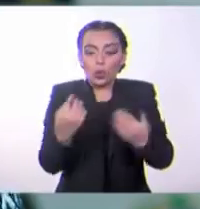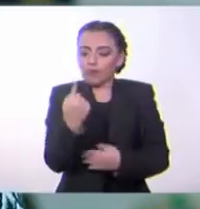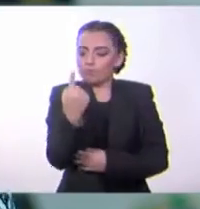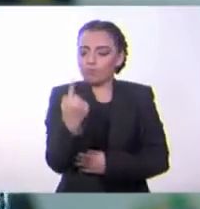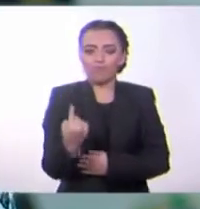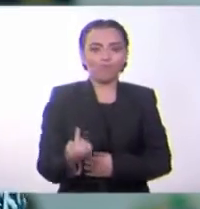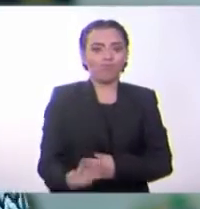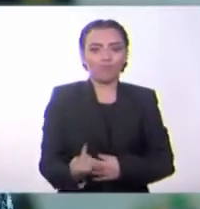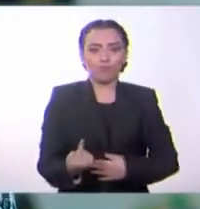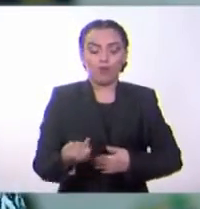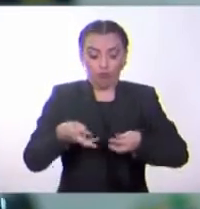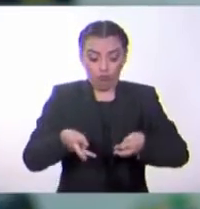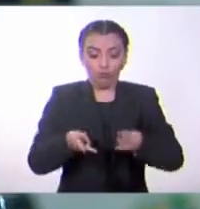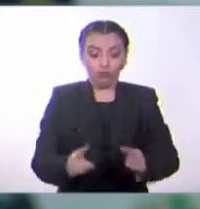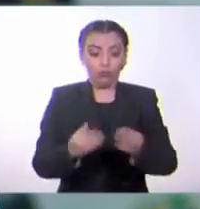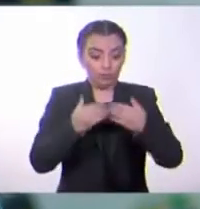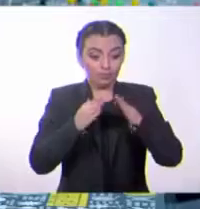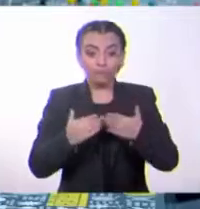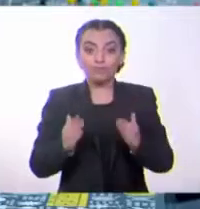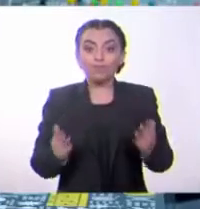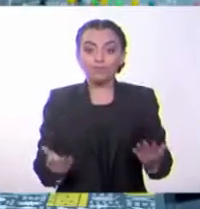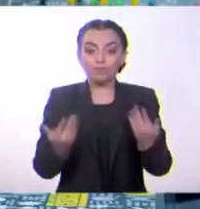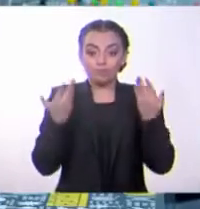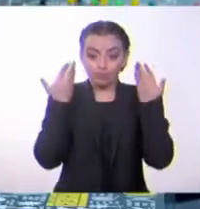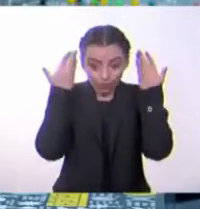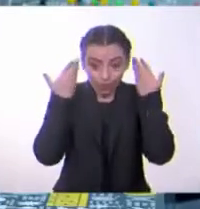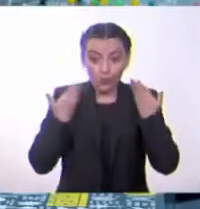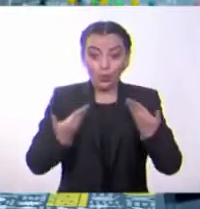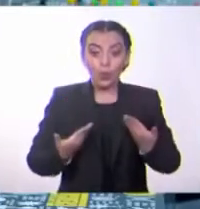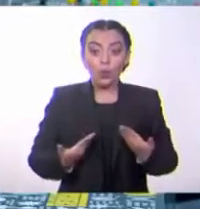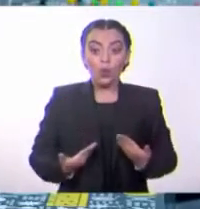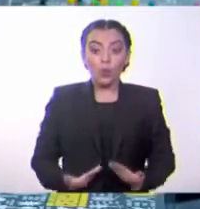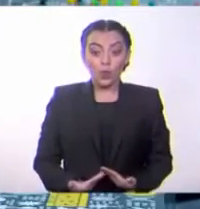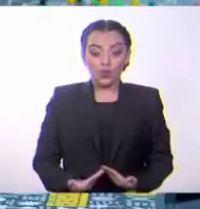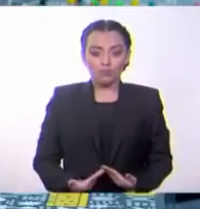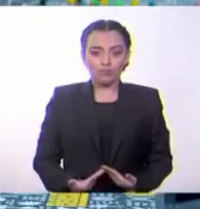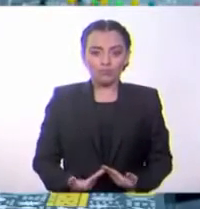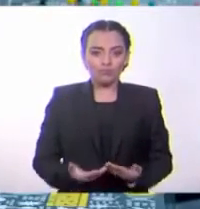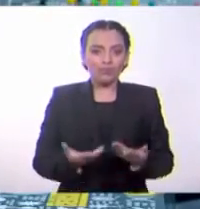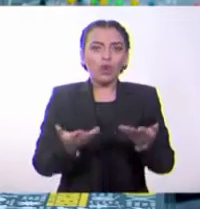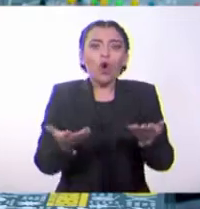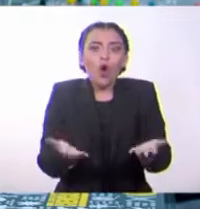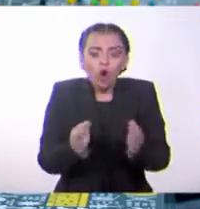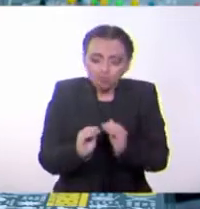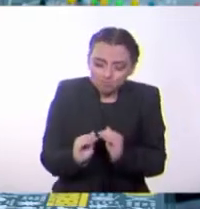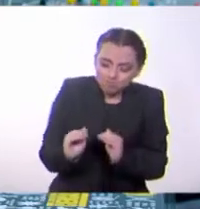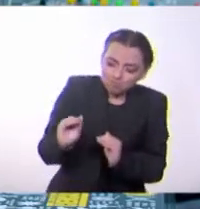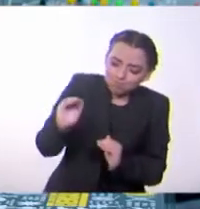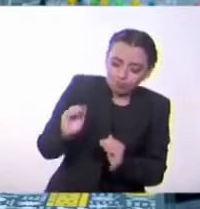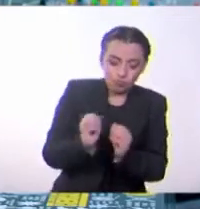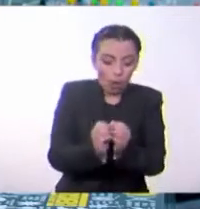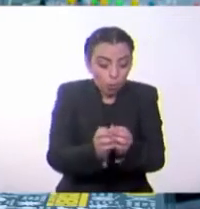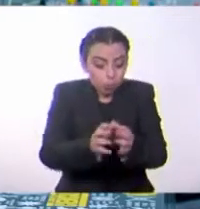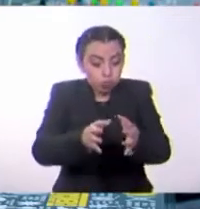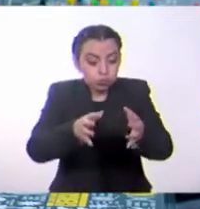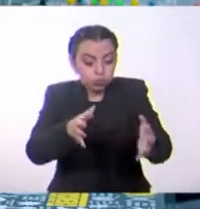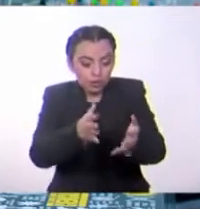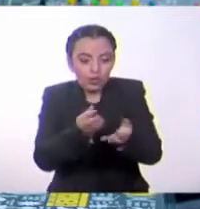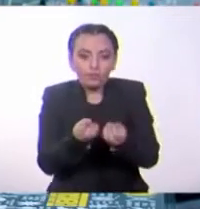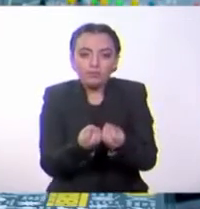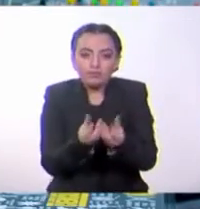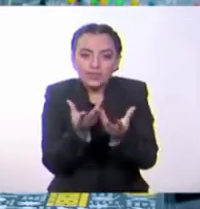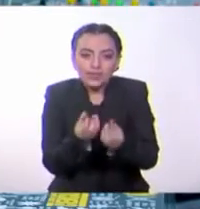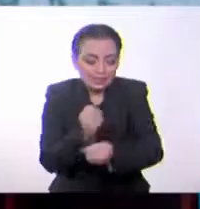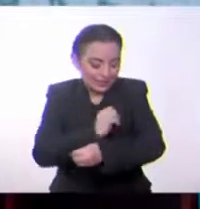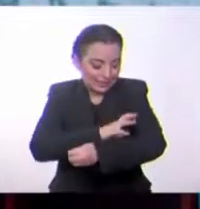maneras de crecer que los vegetales. Y no solo son los vegetales que nosotros comemos durante el día, ni las flores que